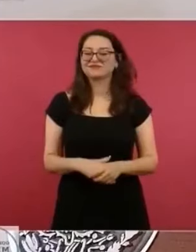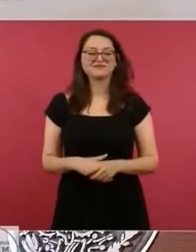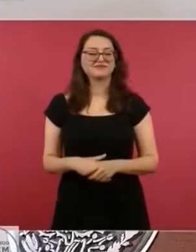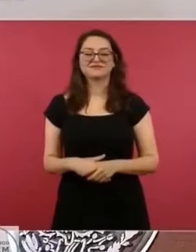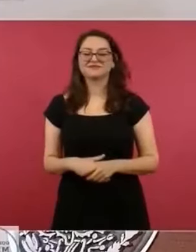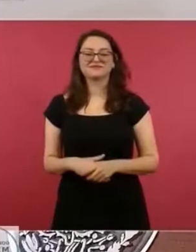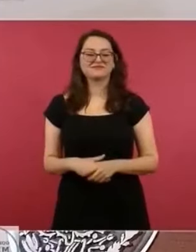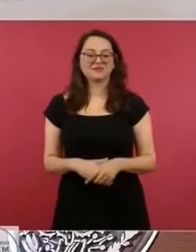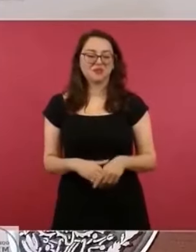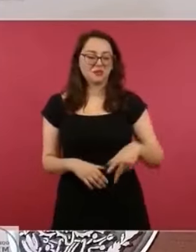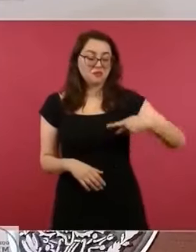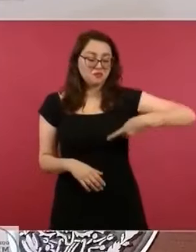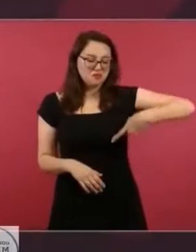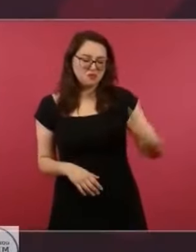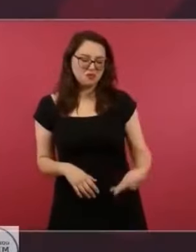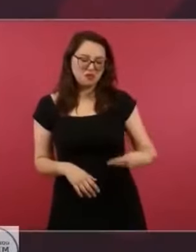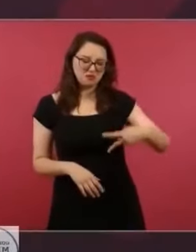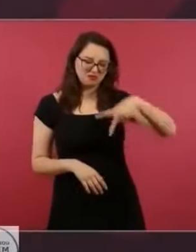eso viene del México profundo.